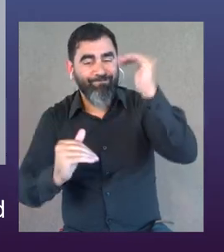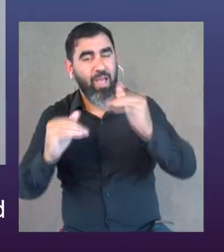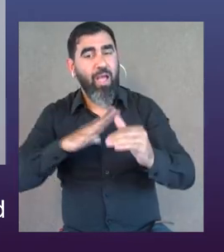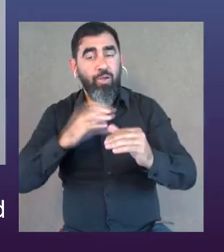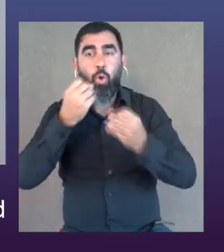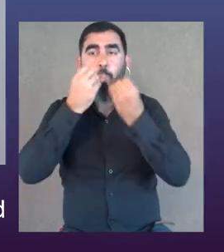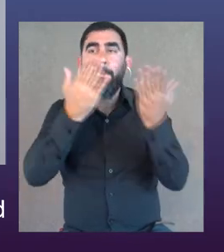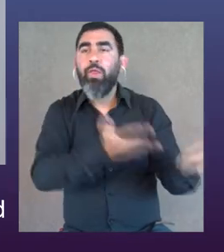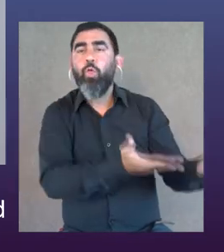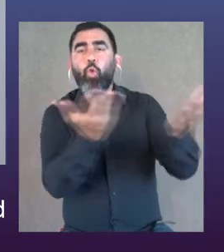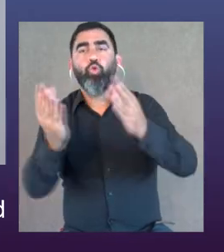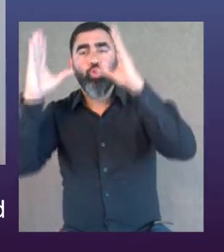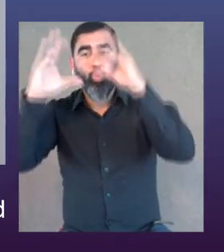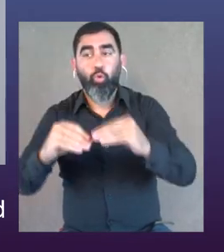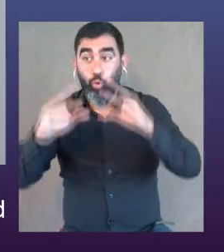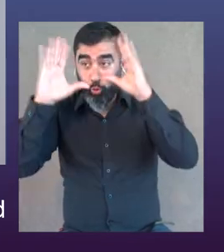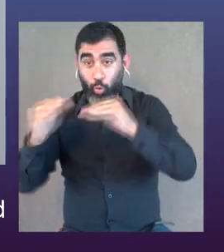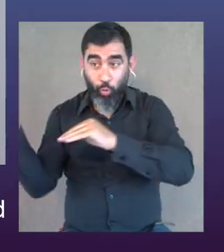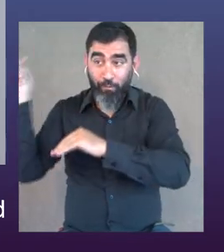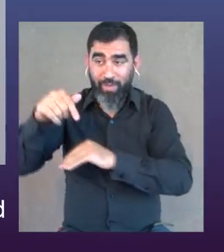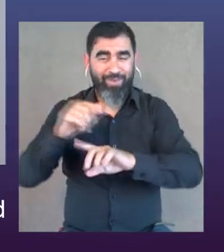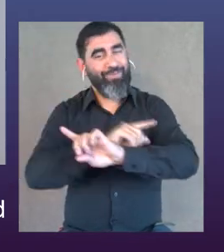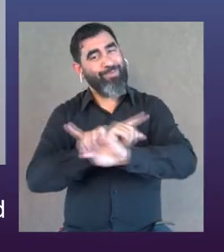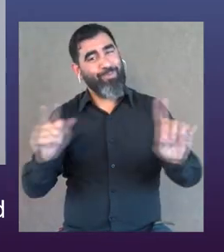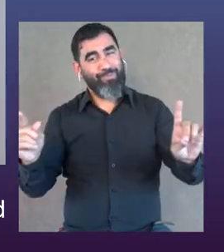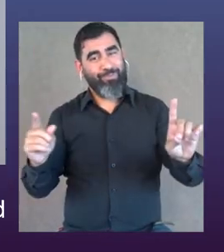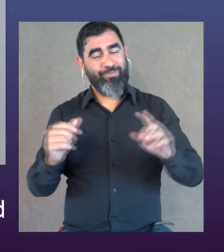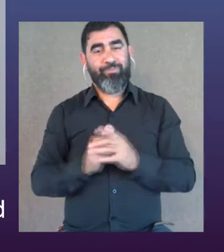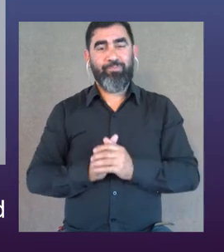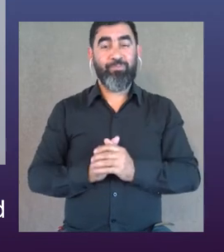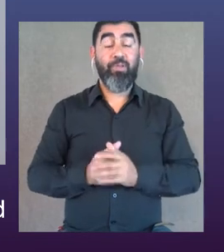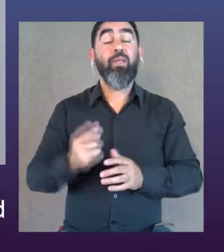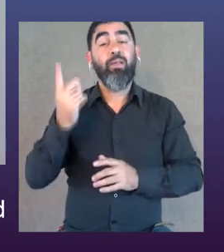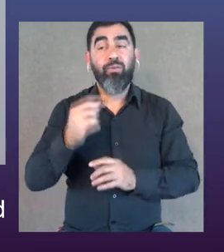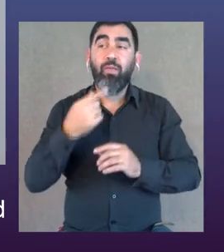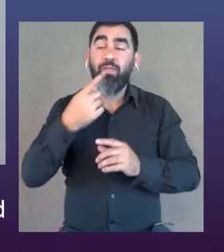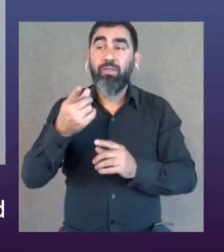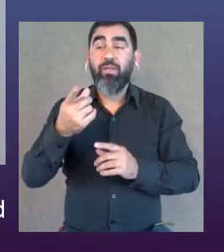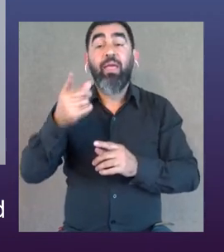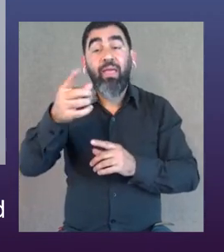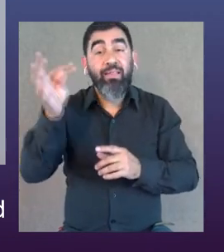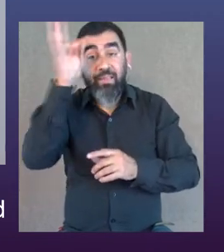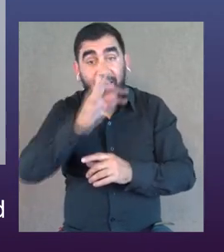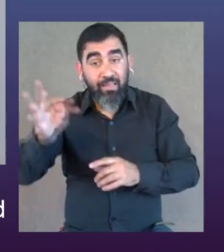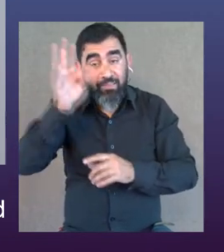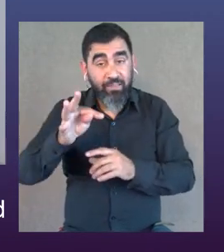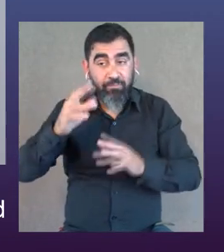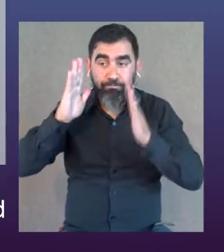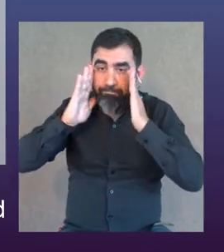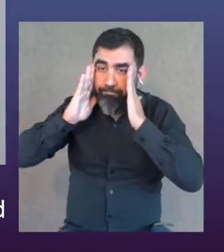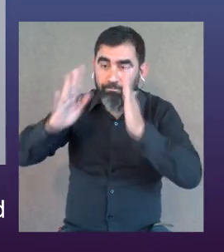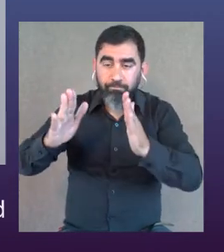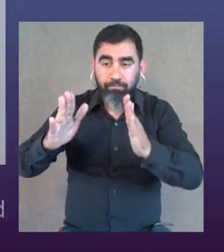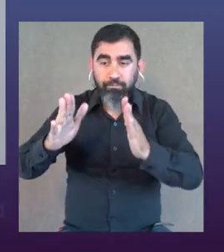brecha existe, si nosotros decimos bienvenidos todos, no vienen todos, ni todas. ¿No? Entonces decir, bueno, este taller